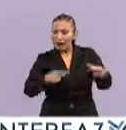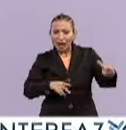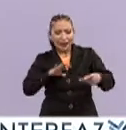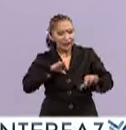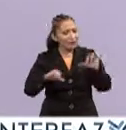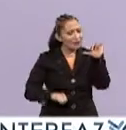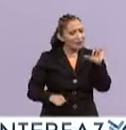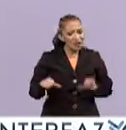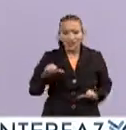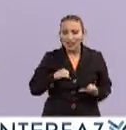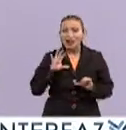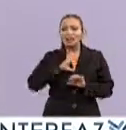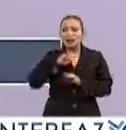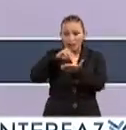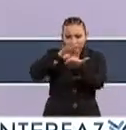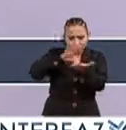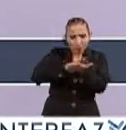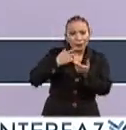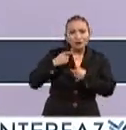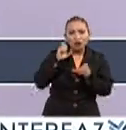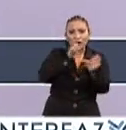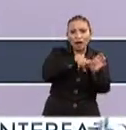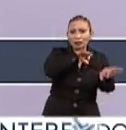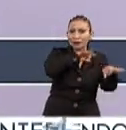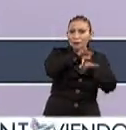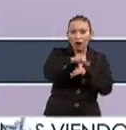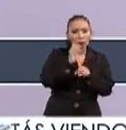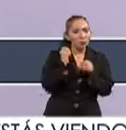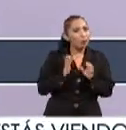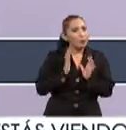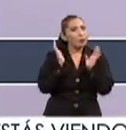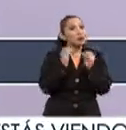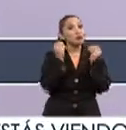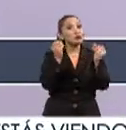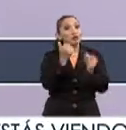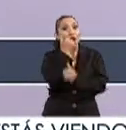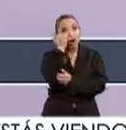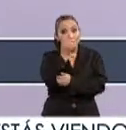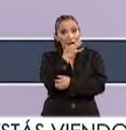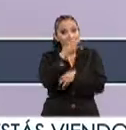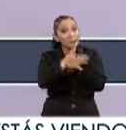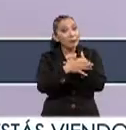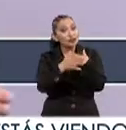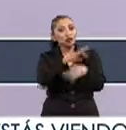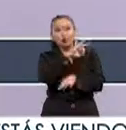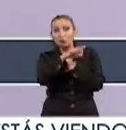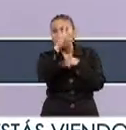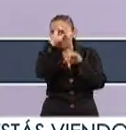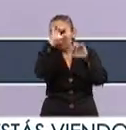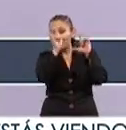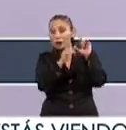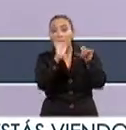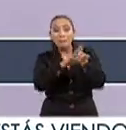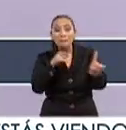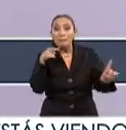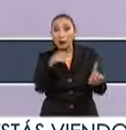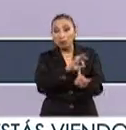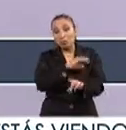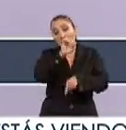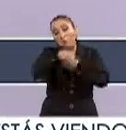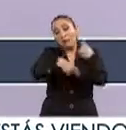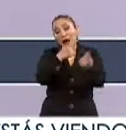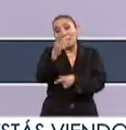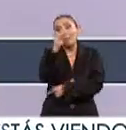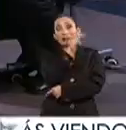dinámicas, a haber reclutamiento, va a haber muchísimas sorpresas para todos los estudiantes de todo el país y, pues, principalmente todos los que puedan